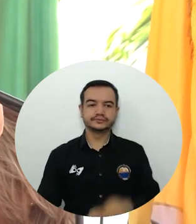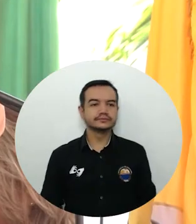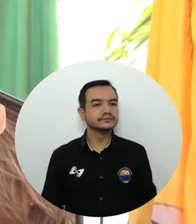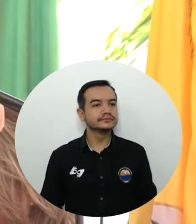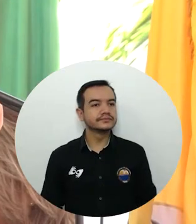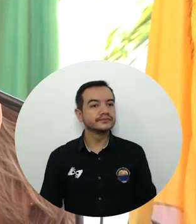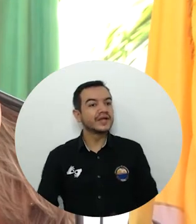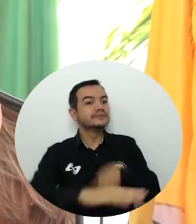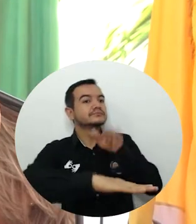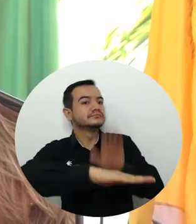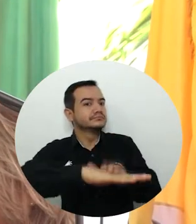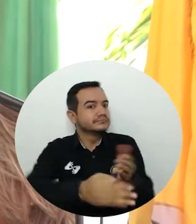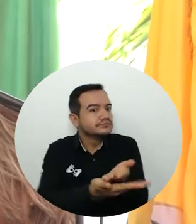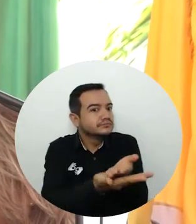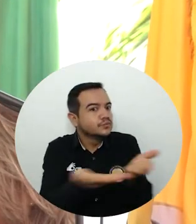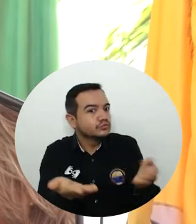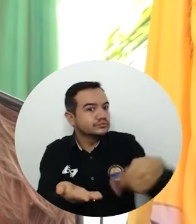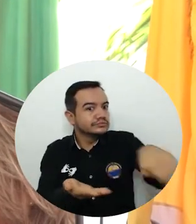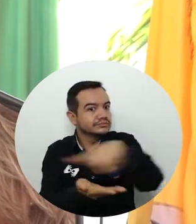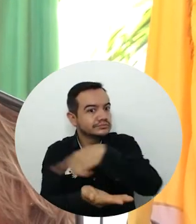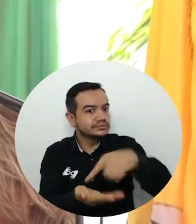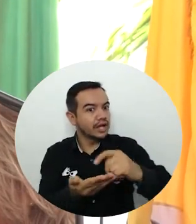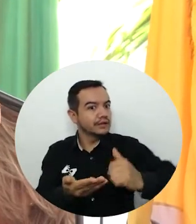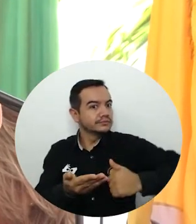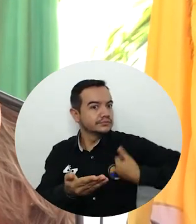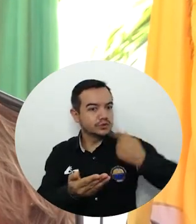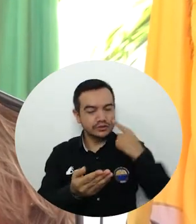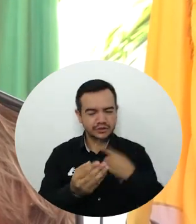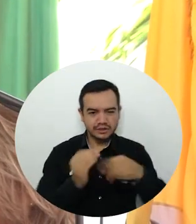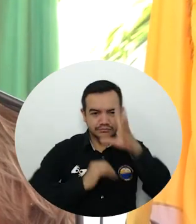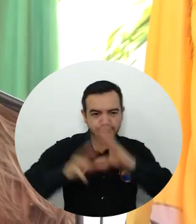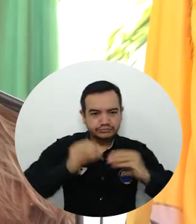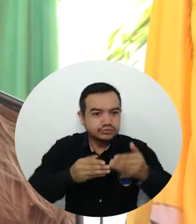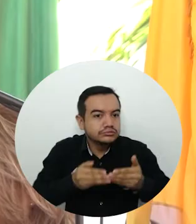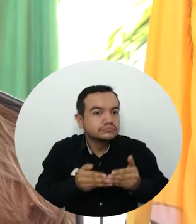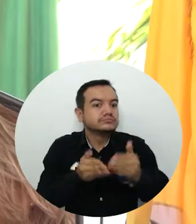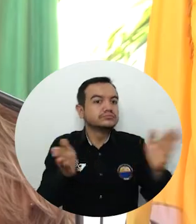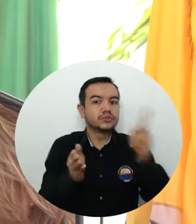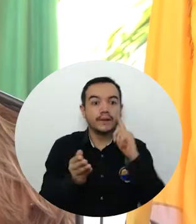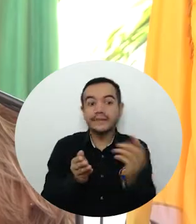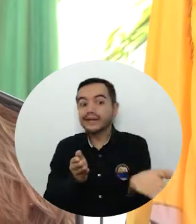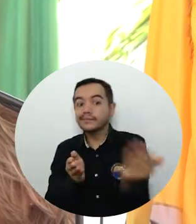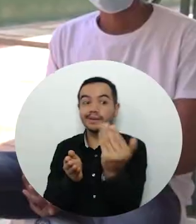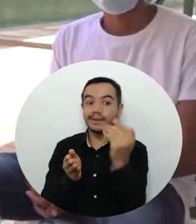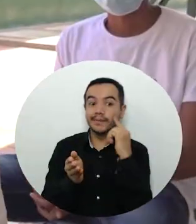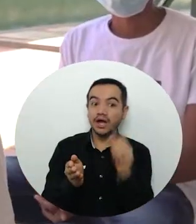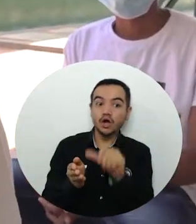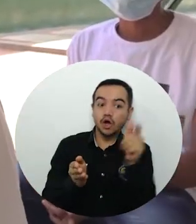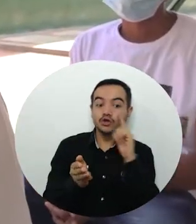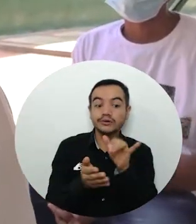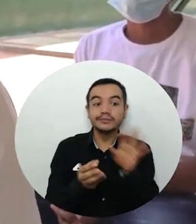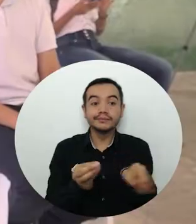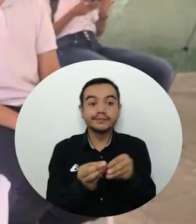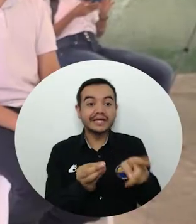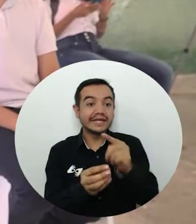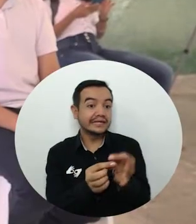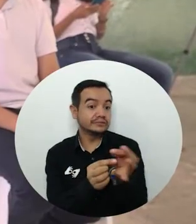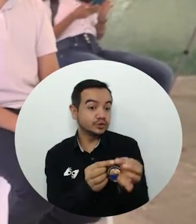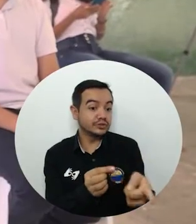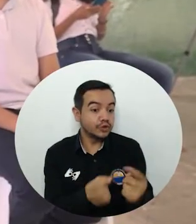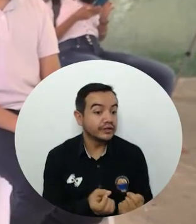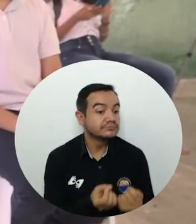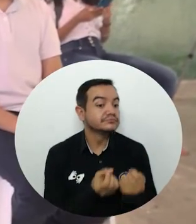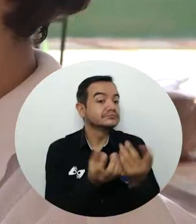Abran el camino y la puerta para que otros jóvenes de El Piñón sigan esa senda de éxito que da la educación. Devuélvanle al municipio la